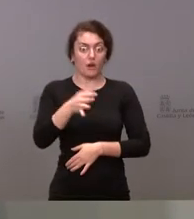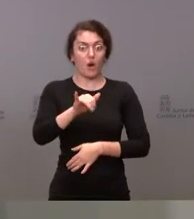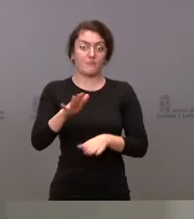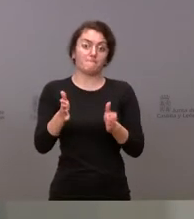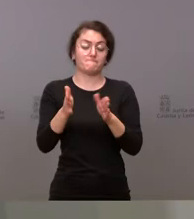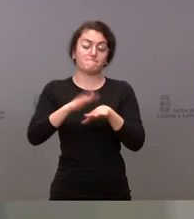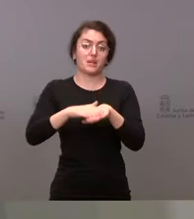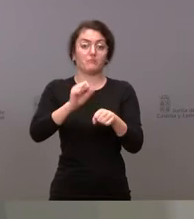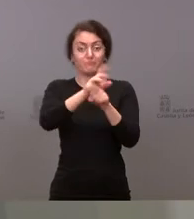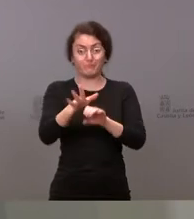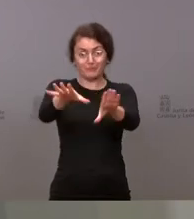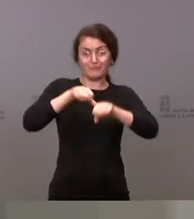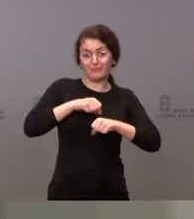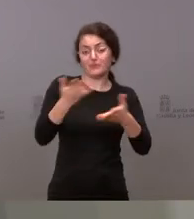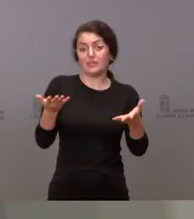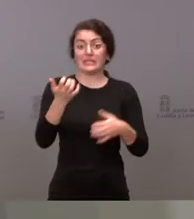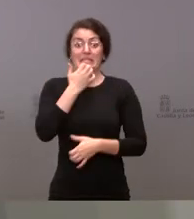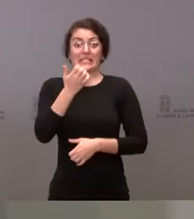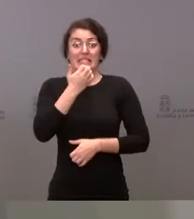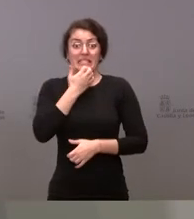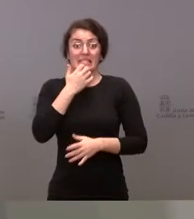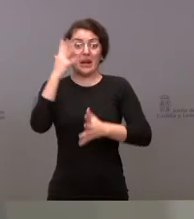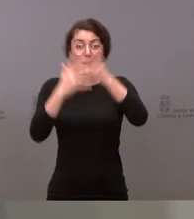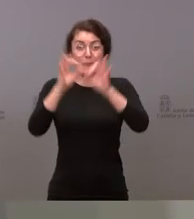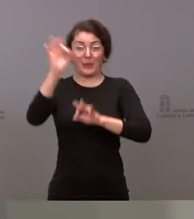infección. Por tanto, si la incidencia sube